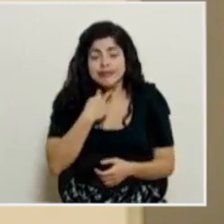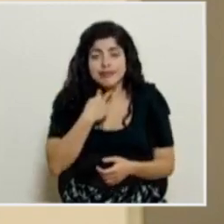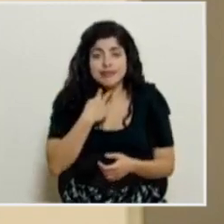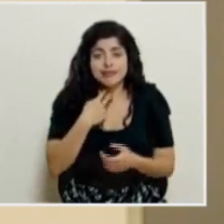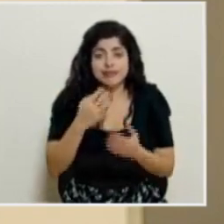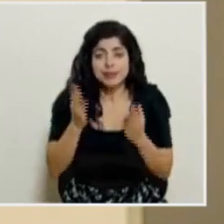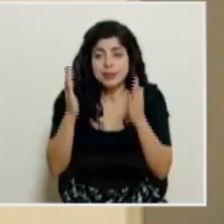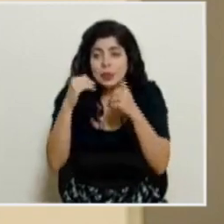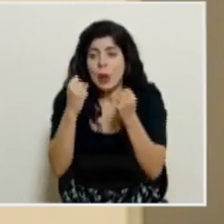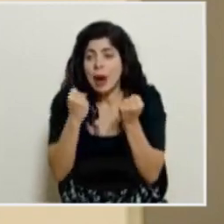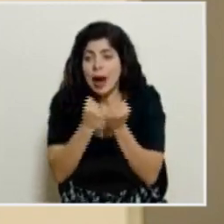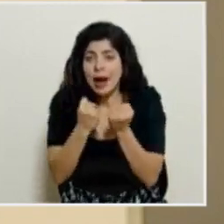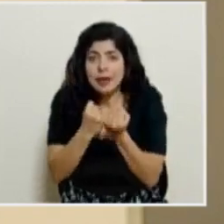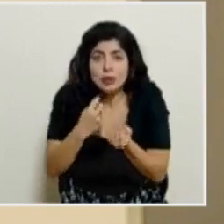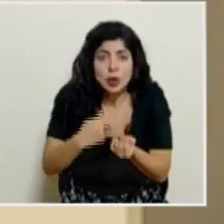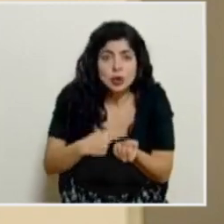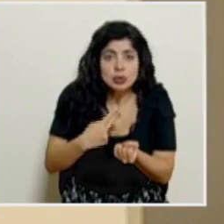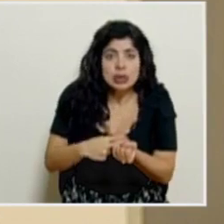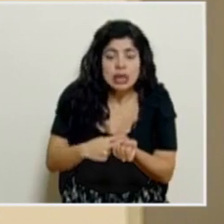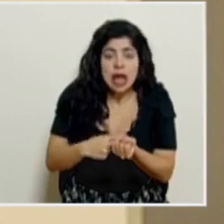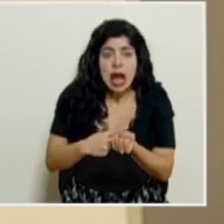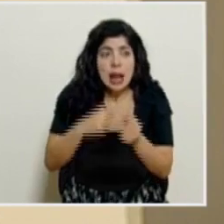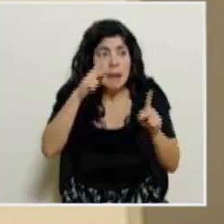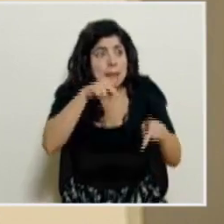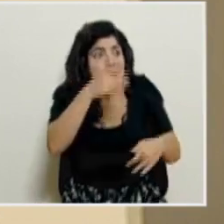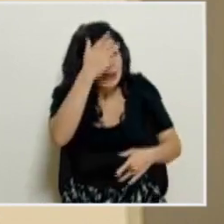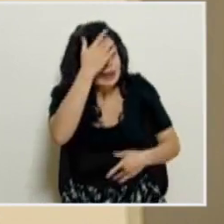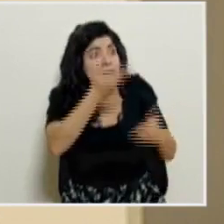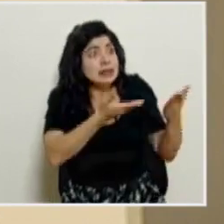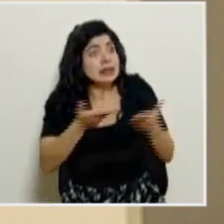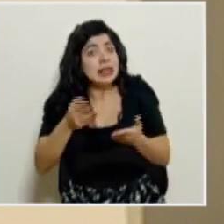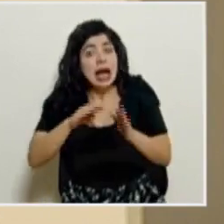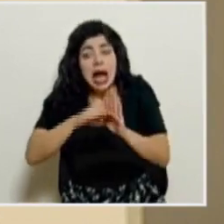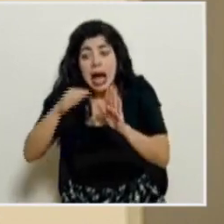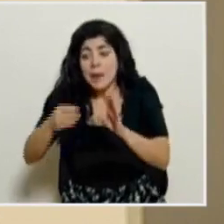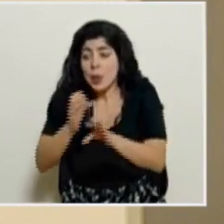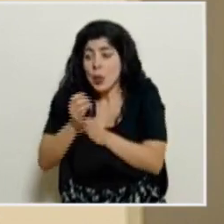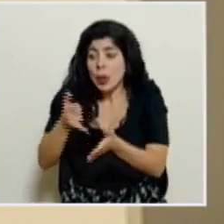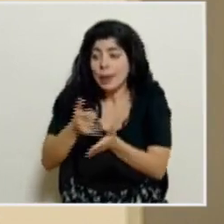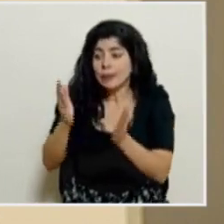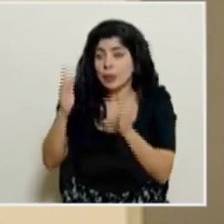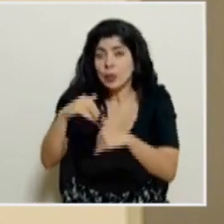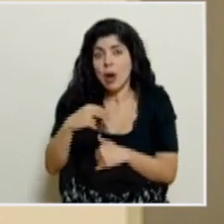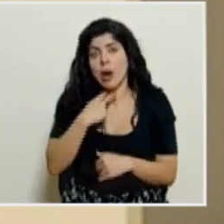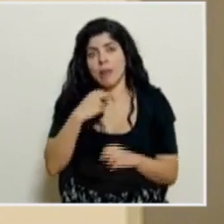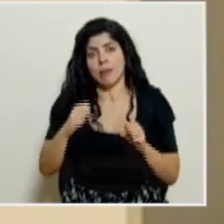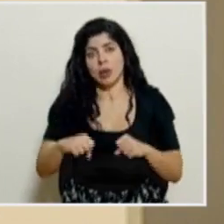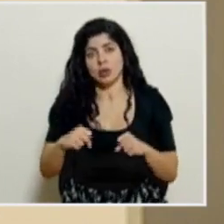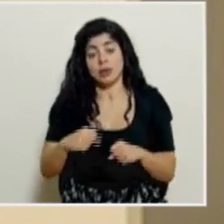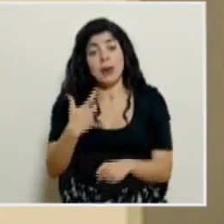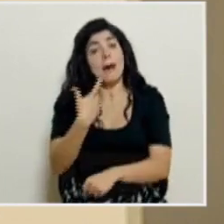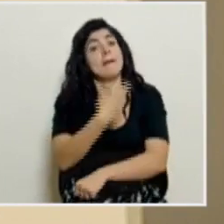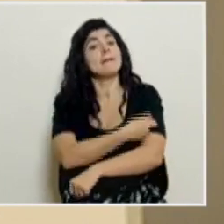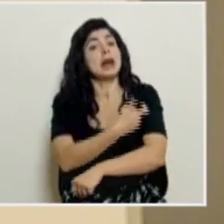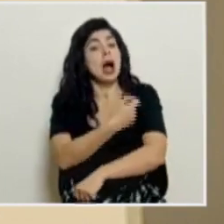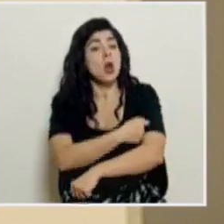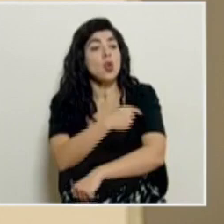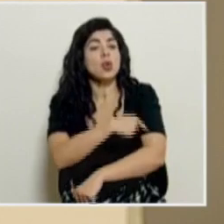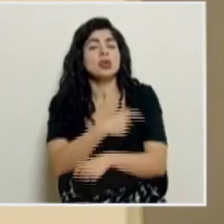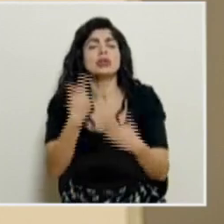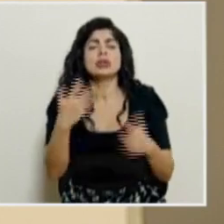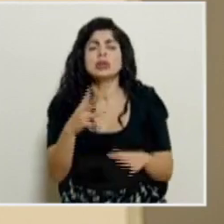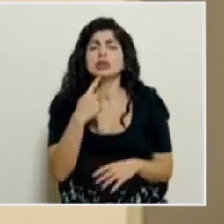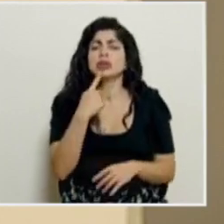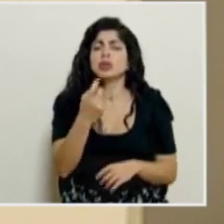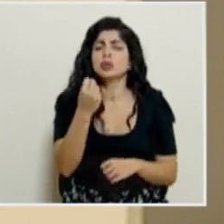a nivel hospitalario de atender a los pacientes que requieren una cama de cuidados intensivos. La vacunación, lo hemos